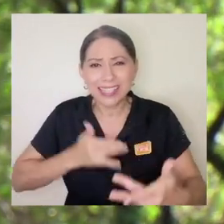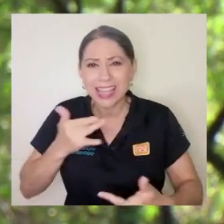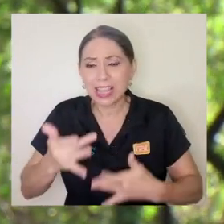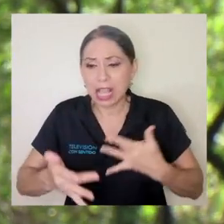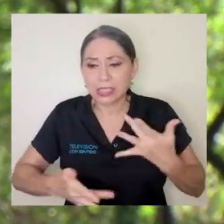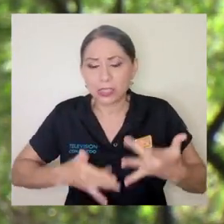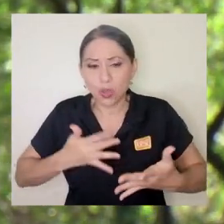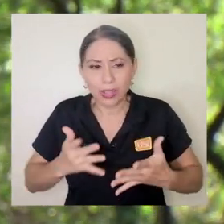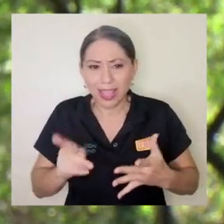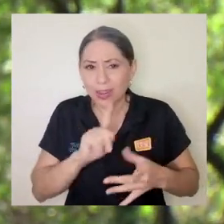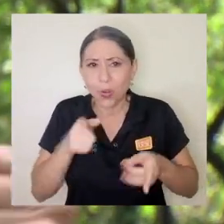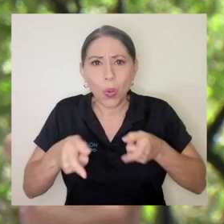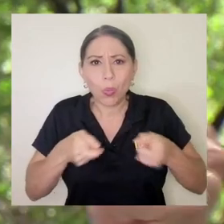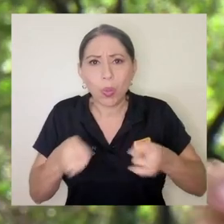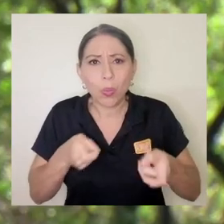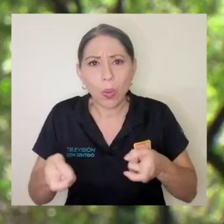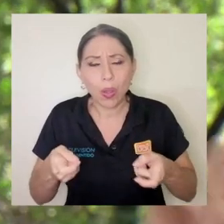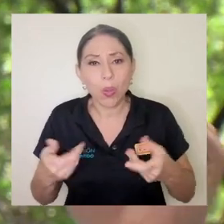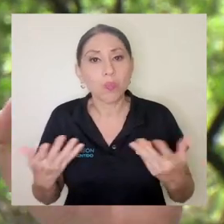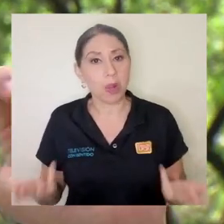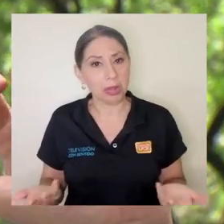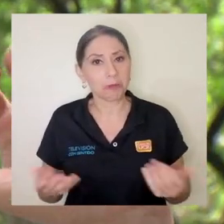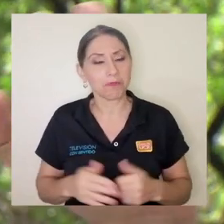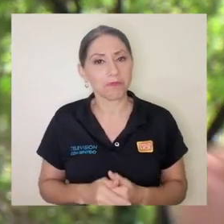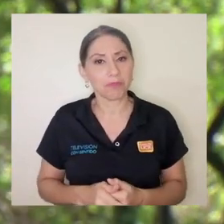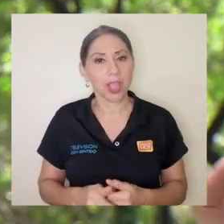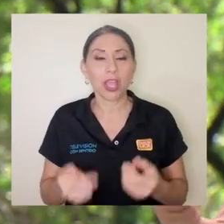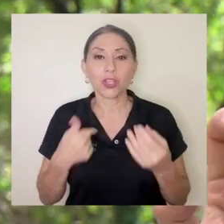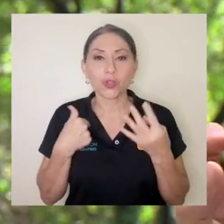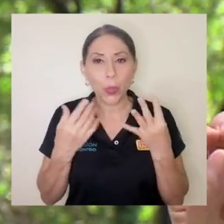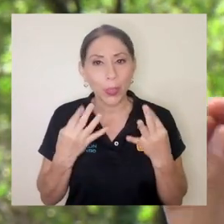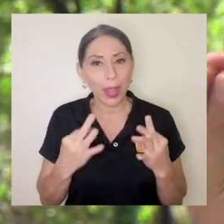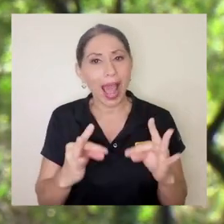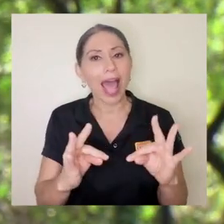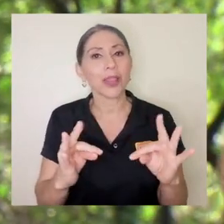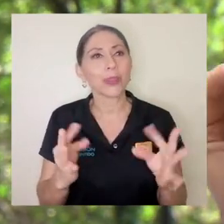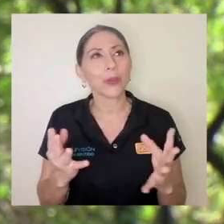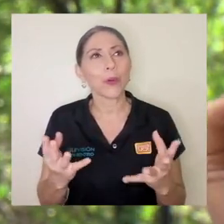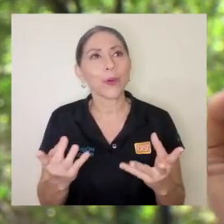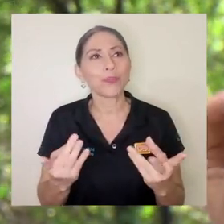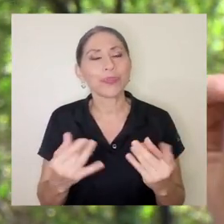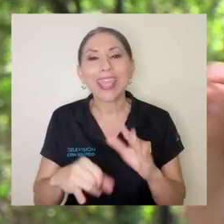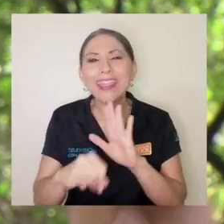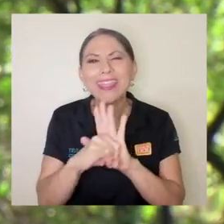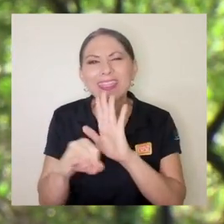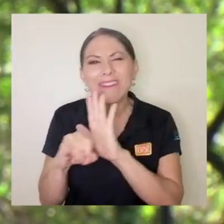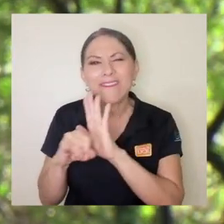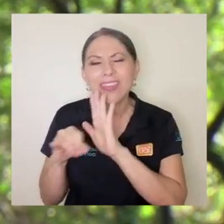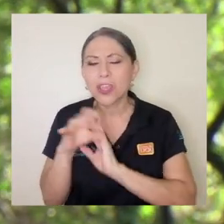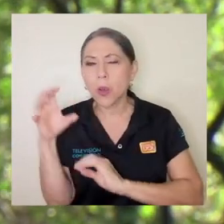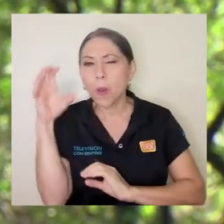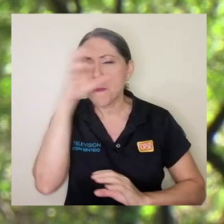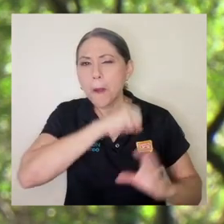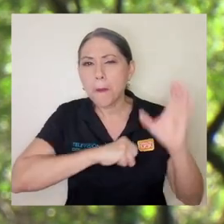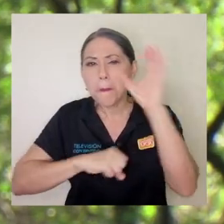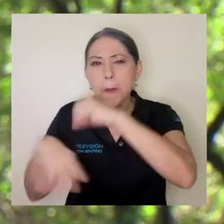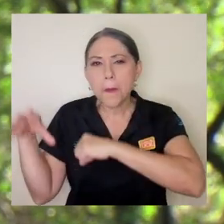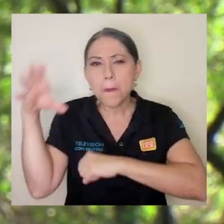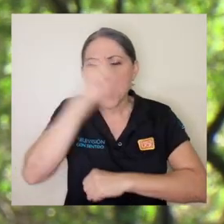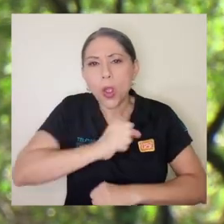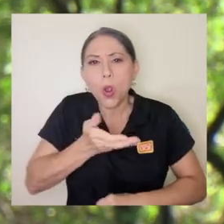control bueno trato o identifico cuáles son las cosas que sí controlo